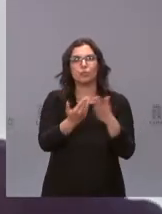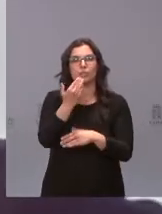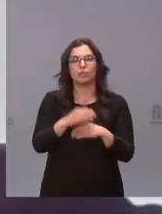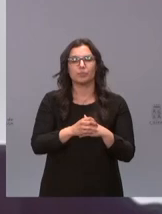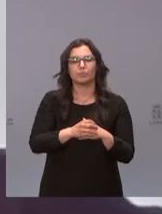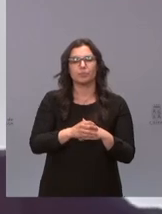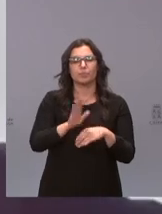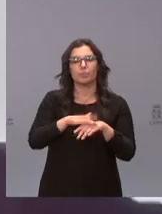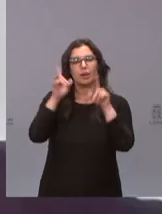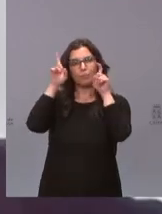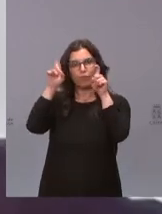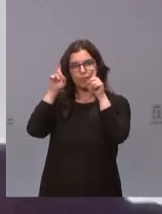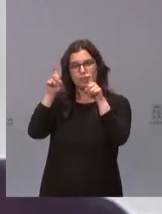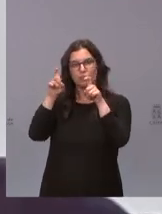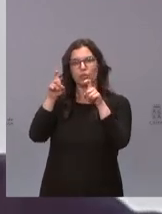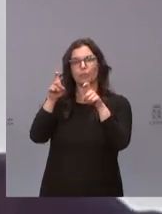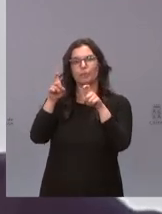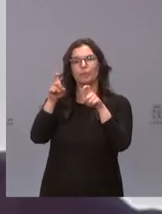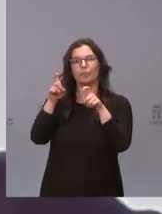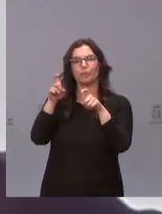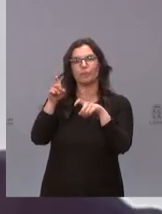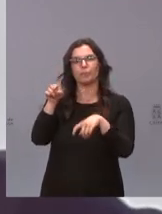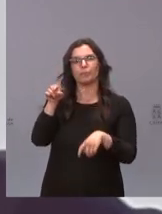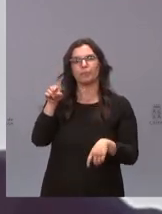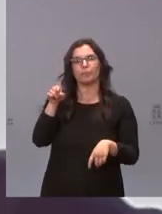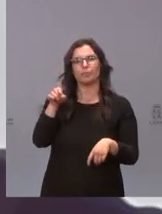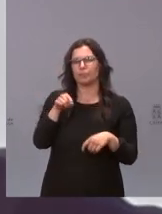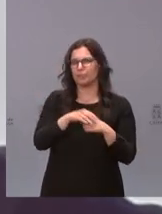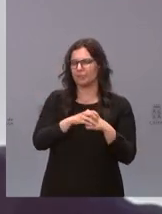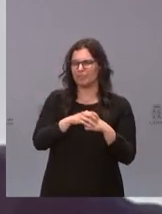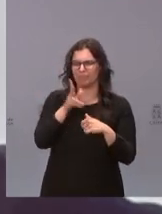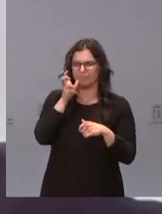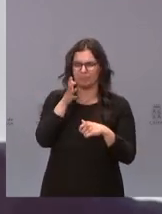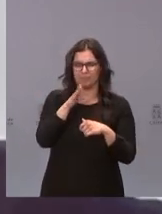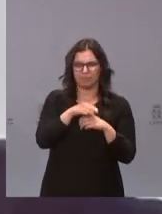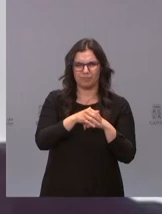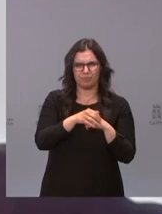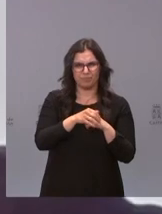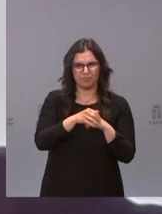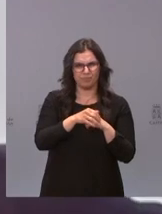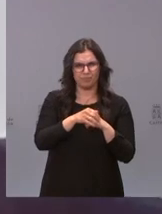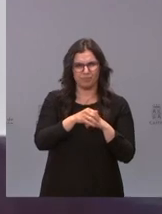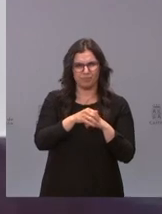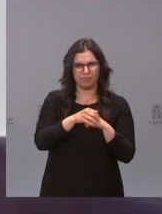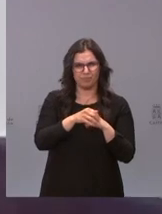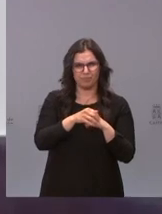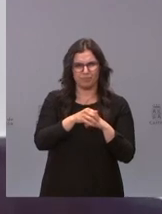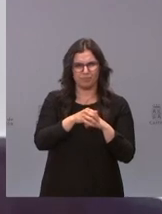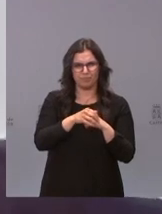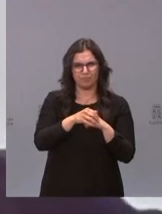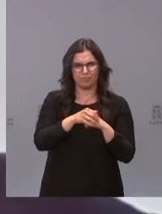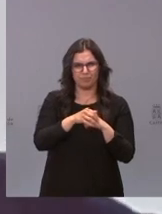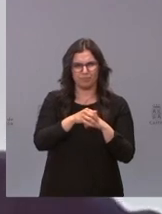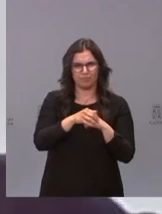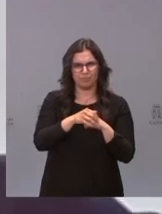para el profesor Mariano Barbacid hemos tratado un poco el tema pero que le parece que ese presupuesto destinado a ciencia no llega al 1,6%